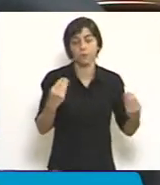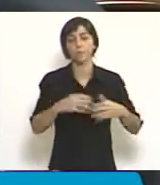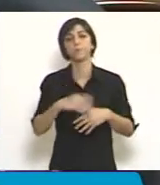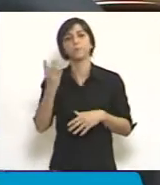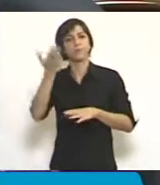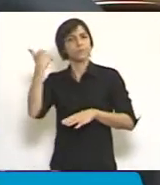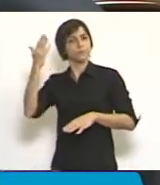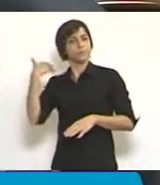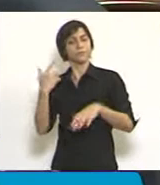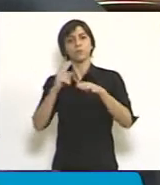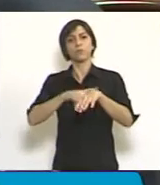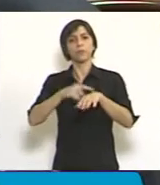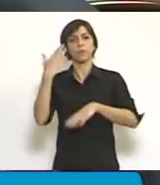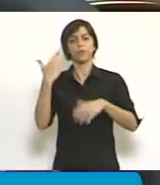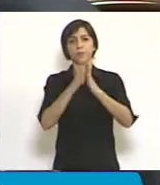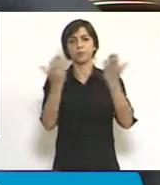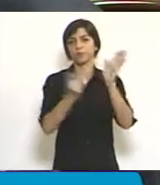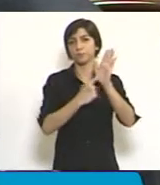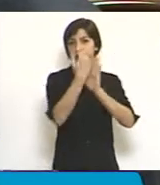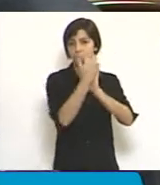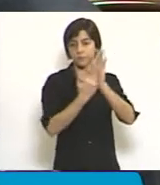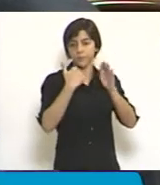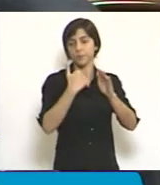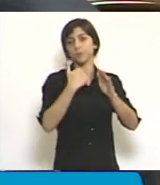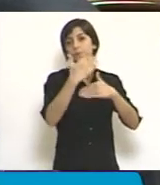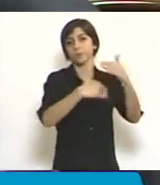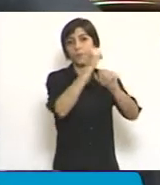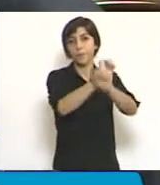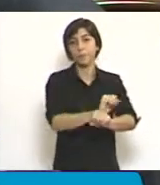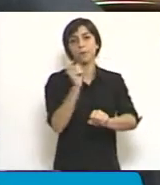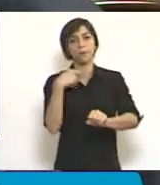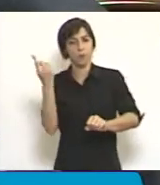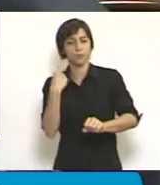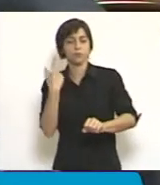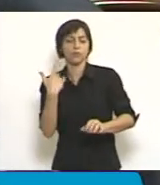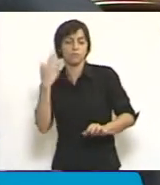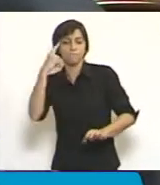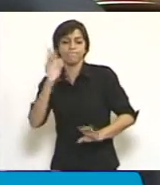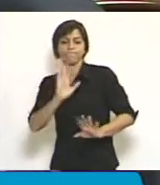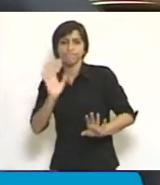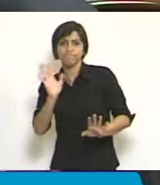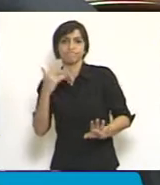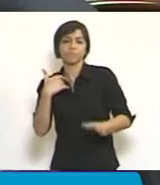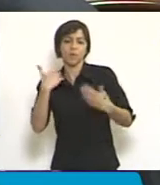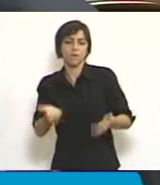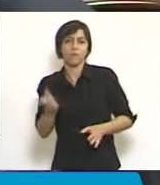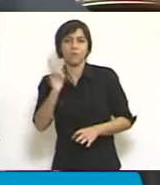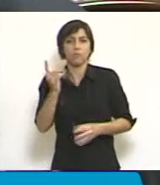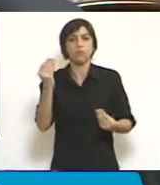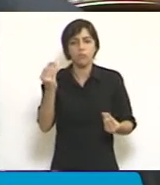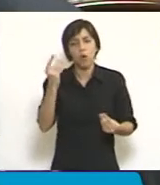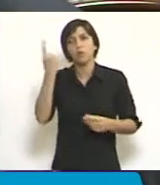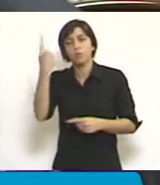Código Procesal Penal hicimos reserva, no lo acompañamos porque había un anexo que estaba incorporado, pero nos